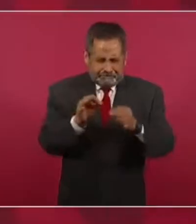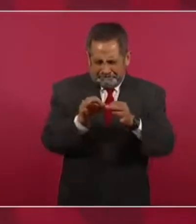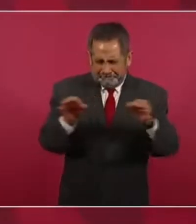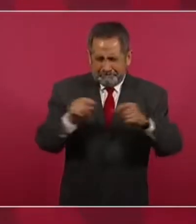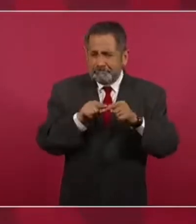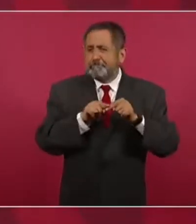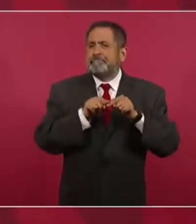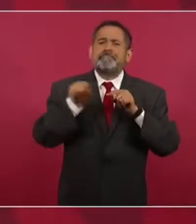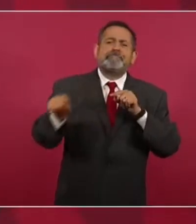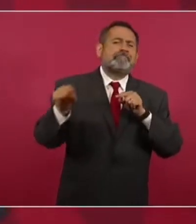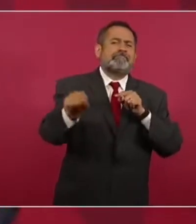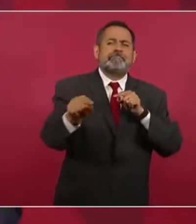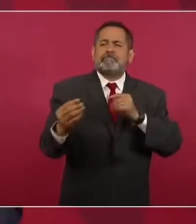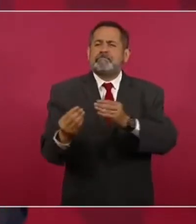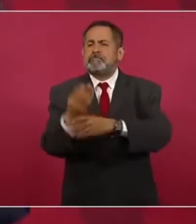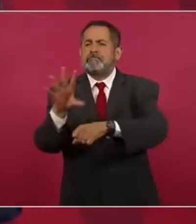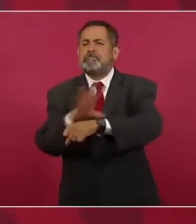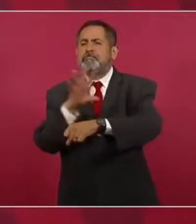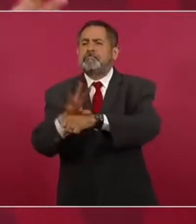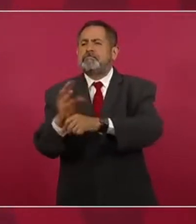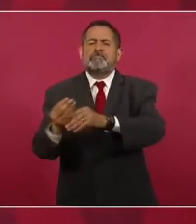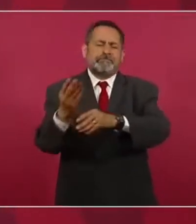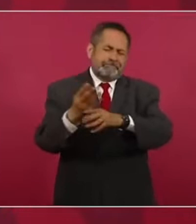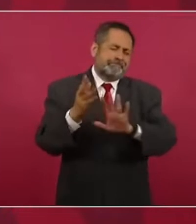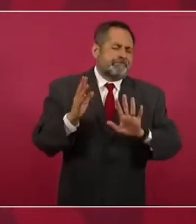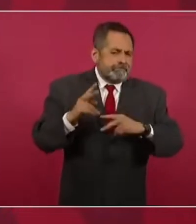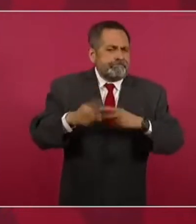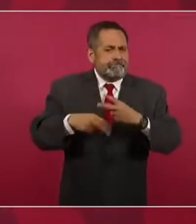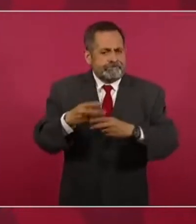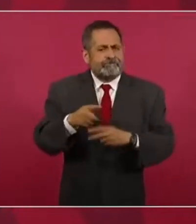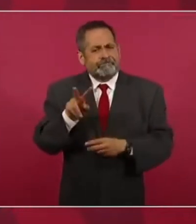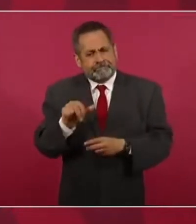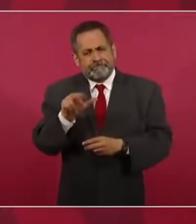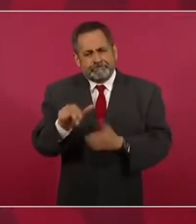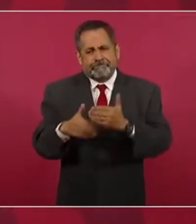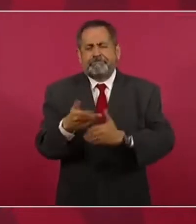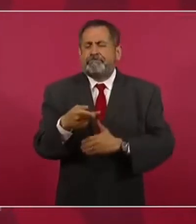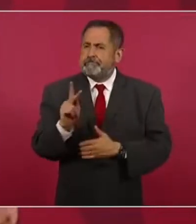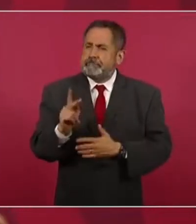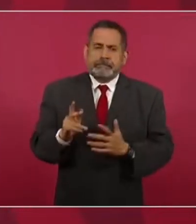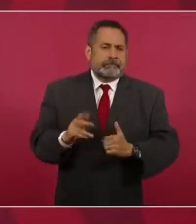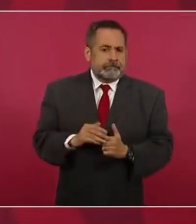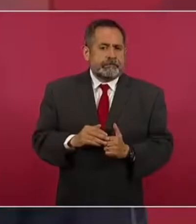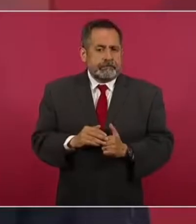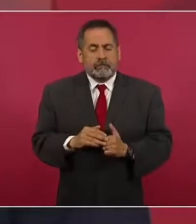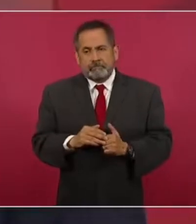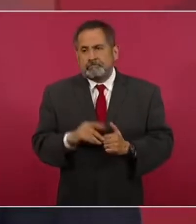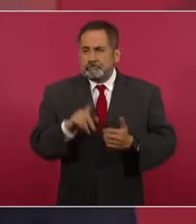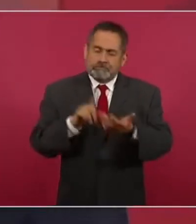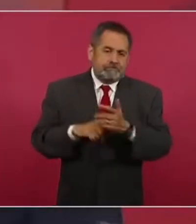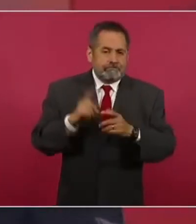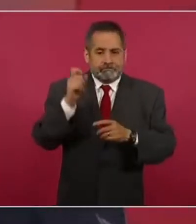alumbrando para llegar, pero siempre hay